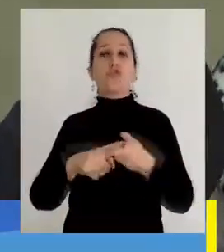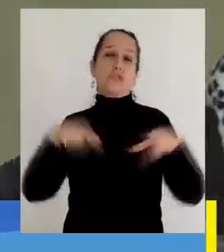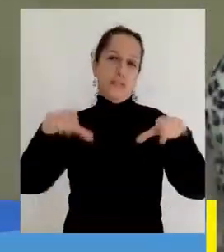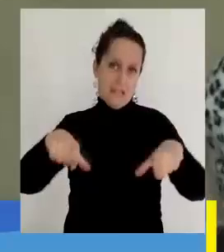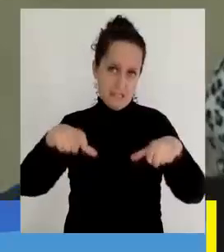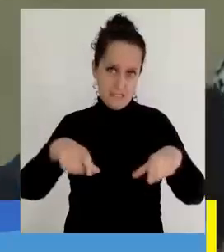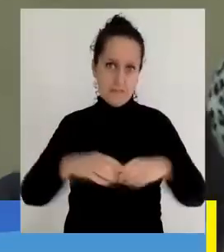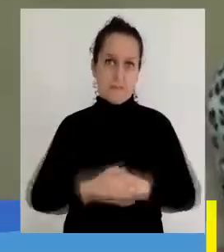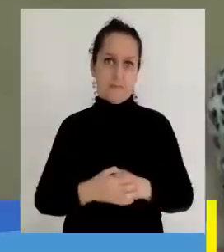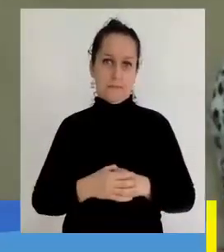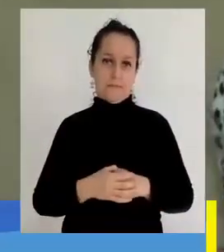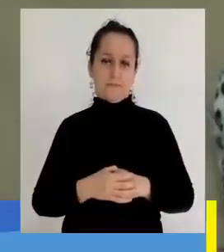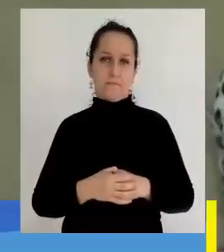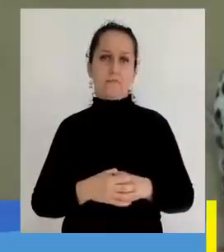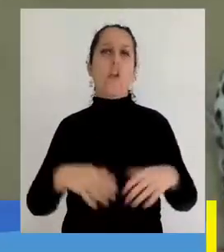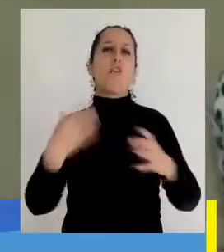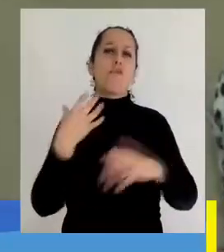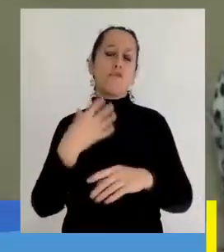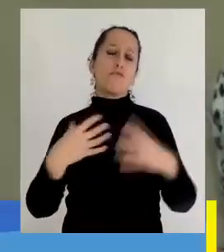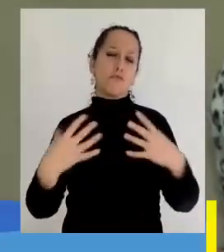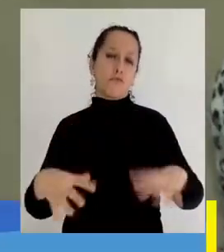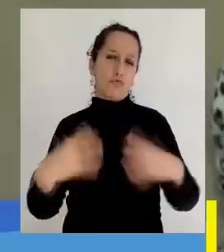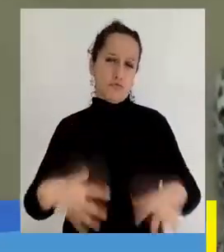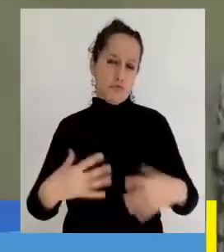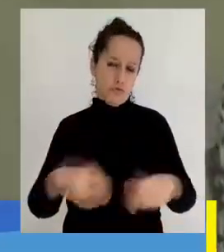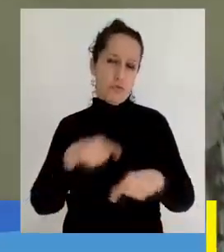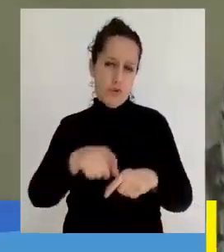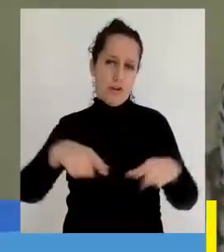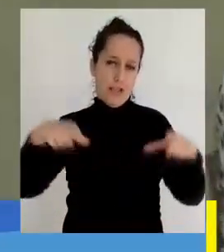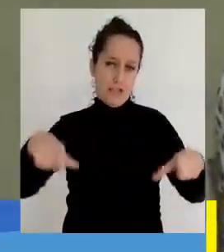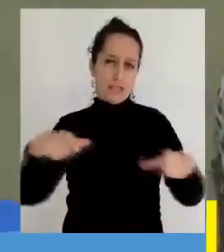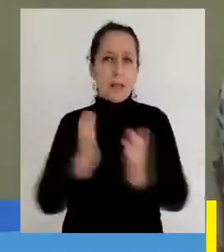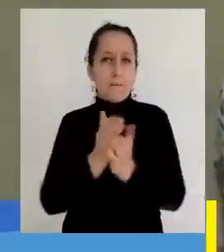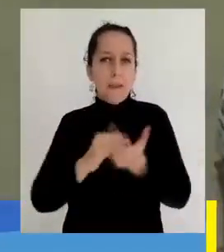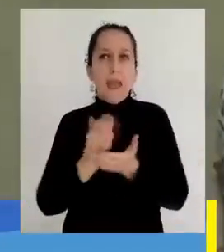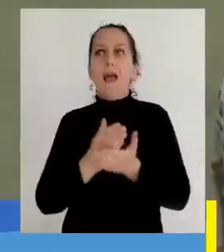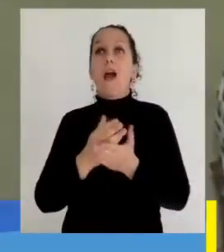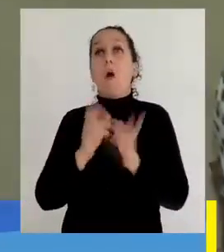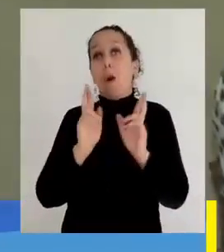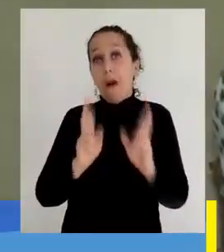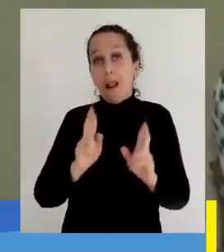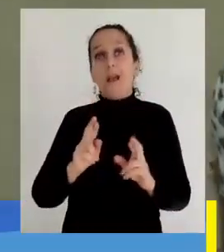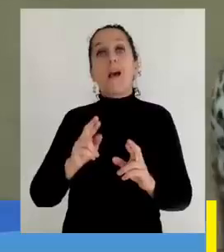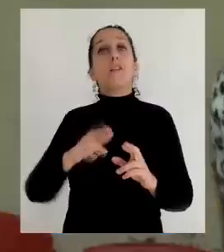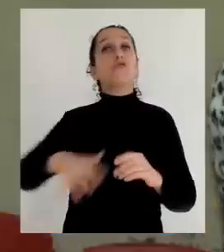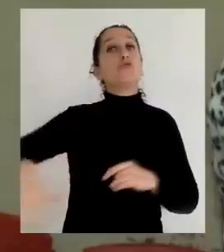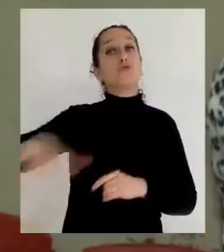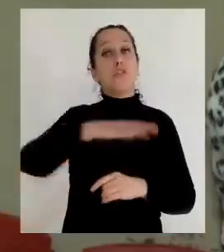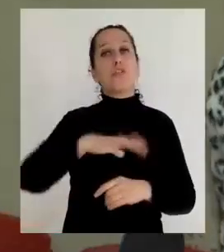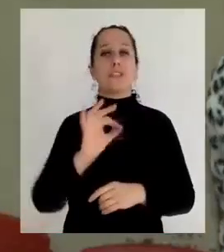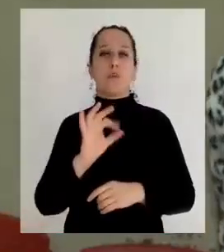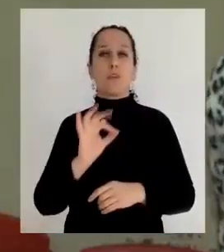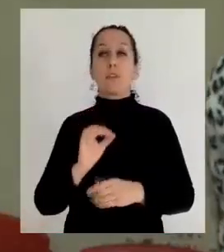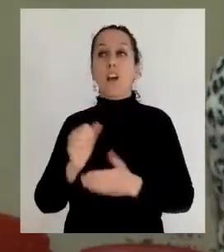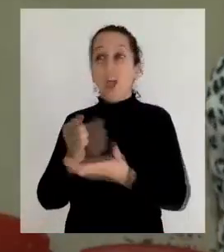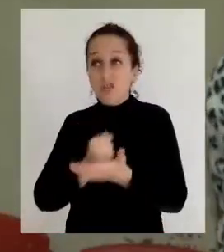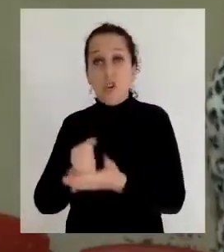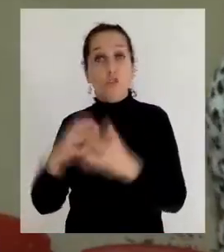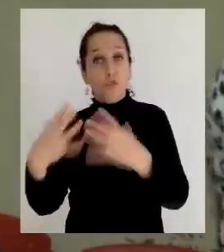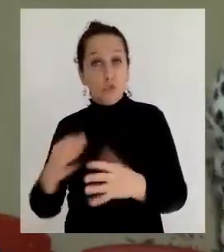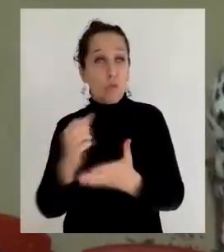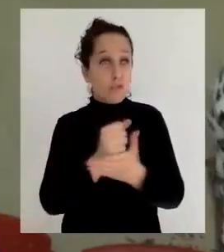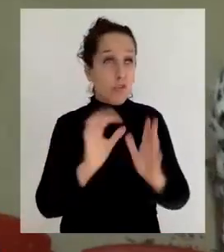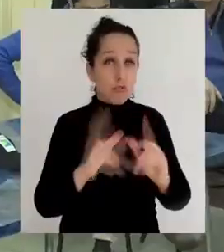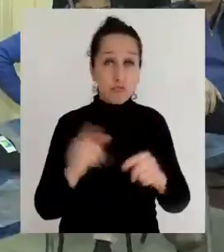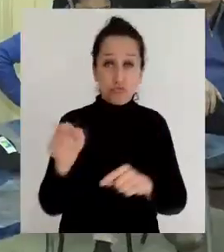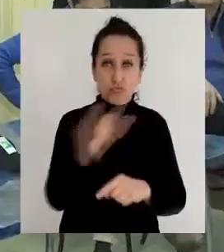una cancha, una cancha de fútbol como parte de un plan más grande que es de construir 50 canchas para todas las asociaciones de fútbol